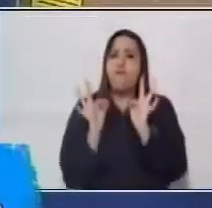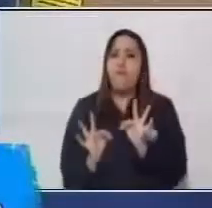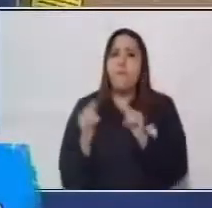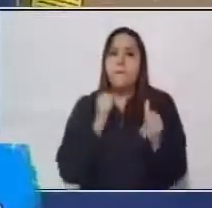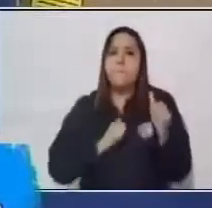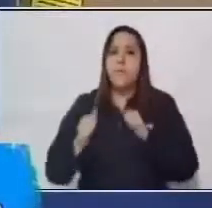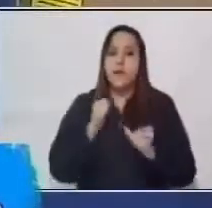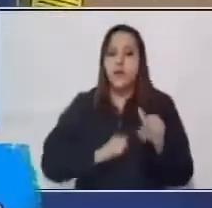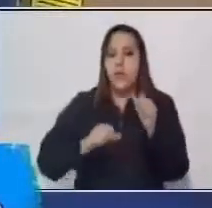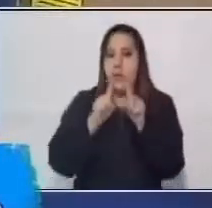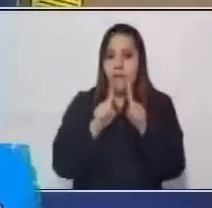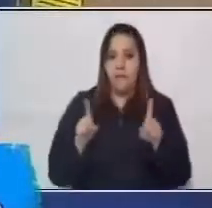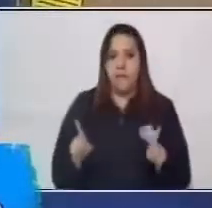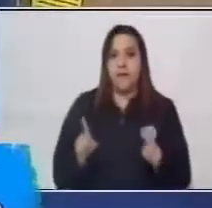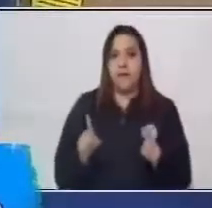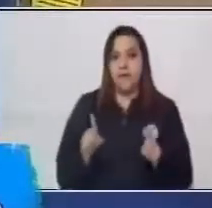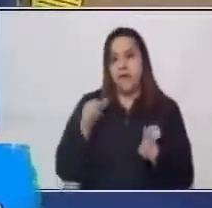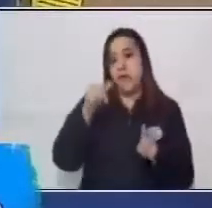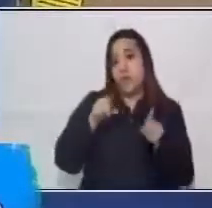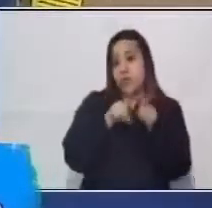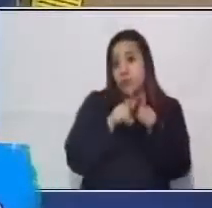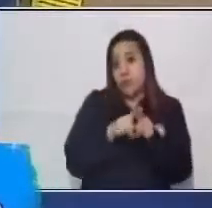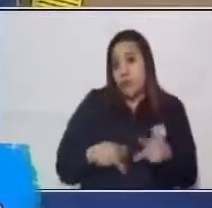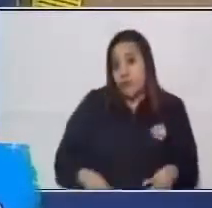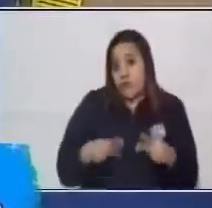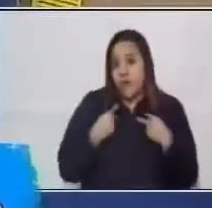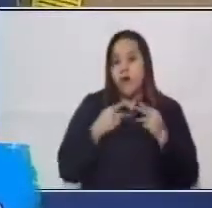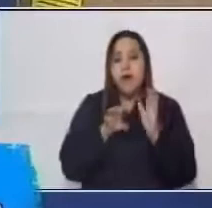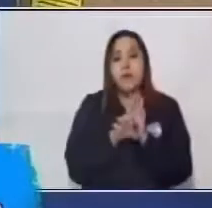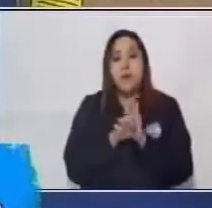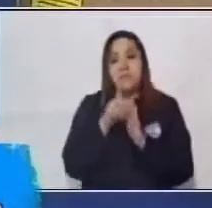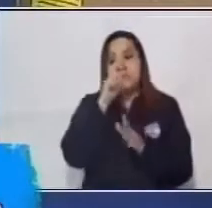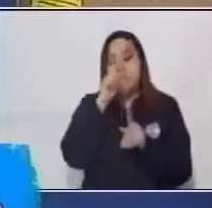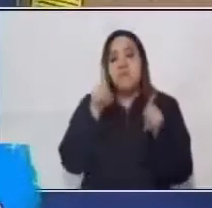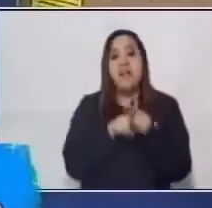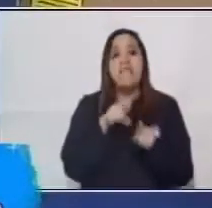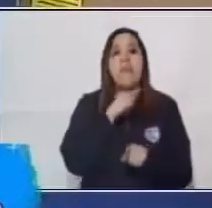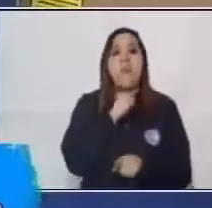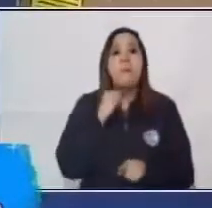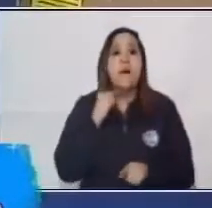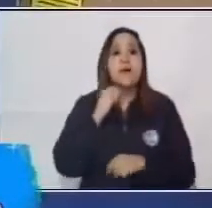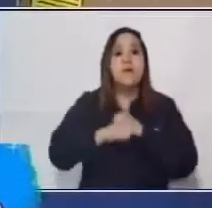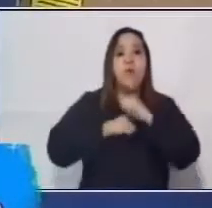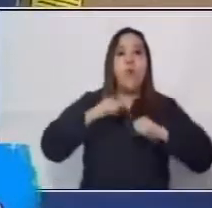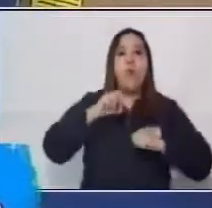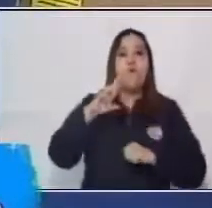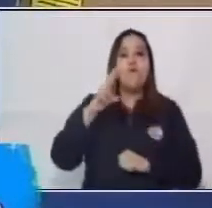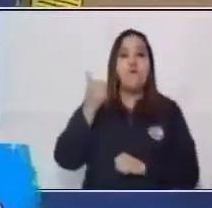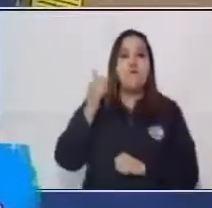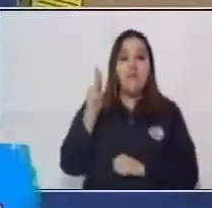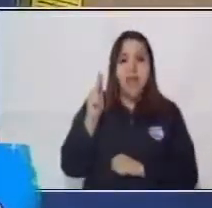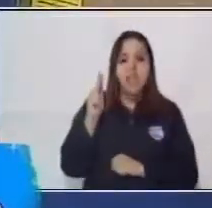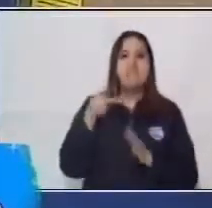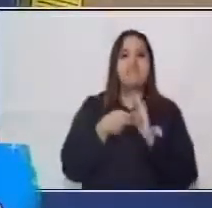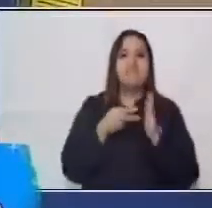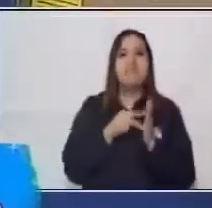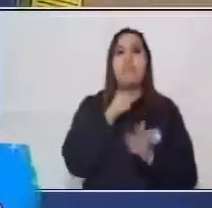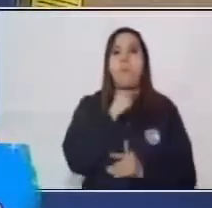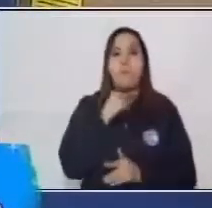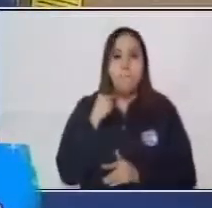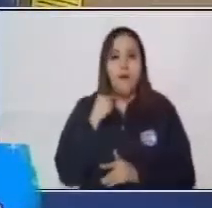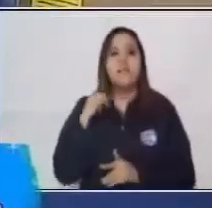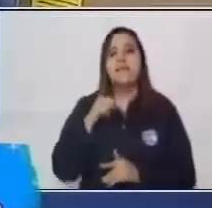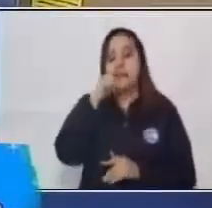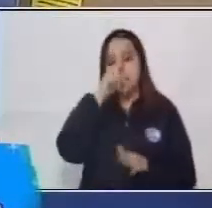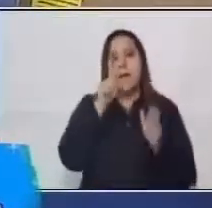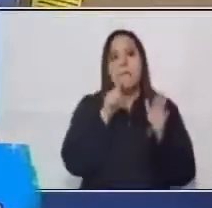con quien convivían. Hubo frailes también como Fray Bartolomé de las Casas que fue uno de los autores que escribía crónicas.